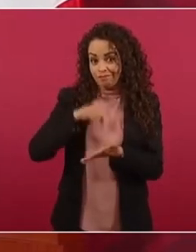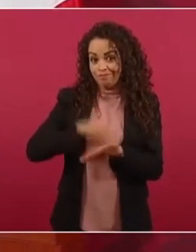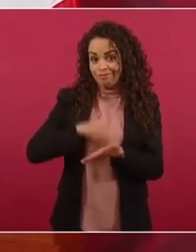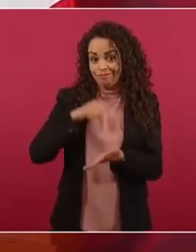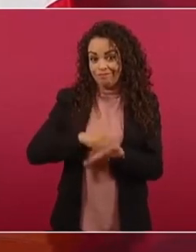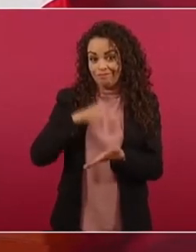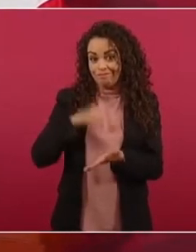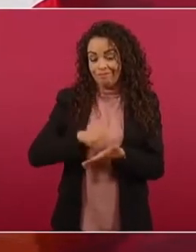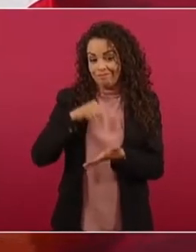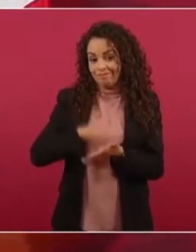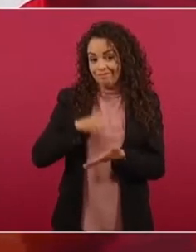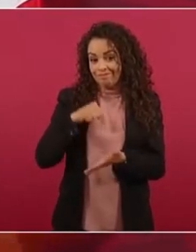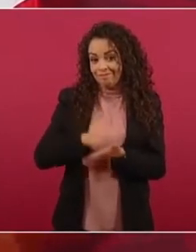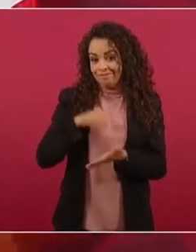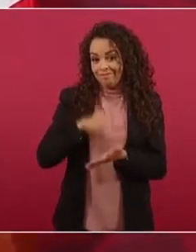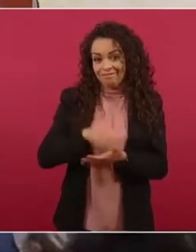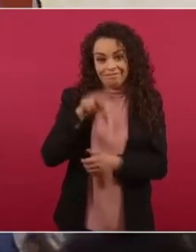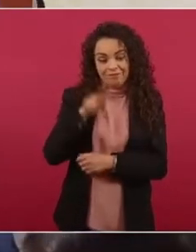Tocó madera.